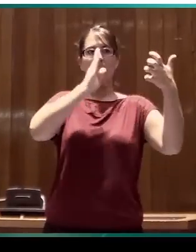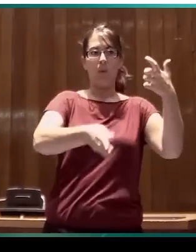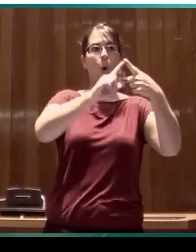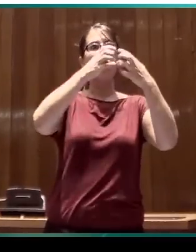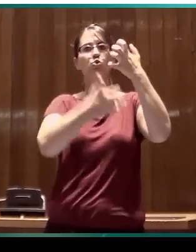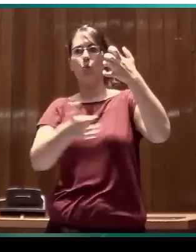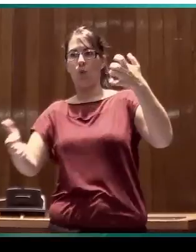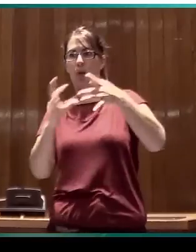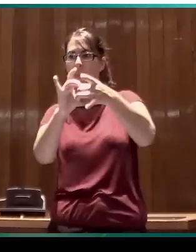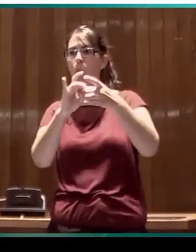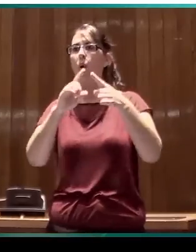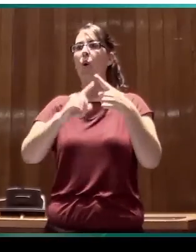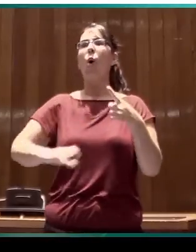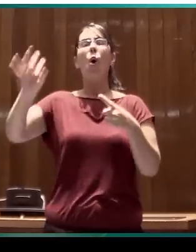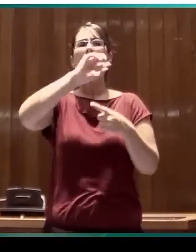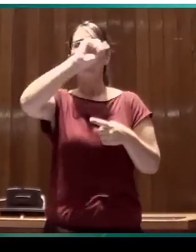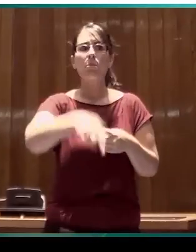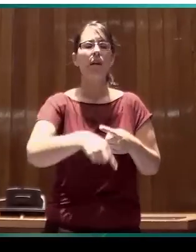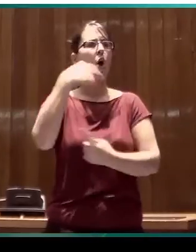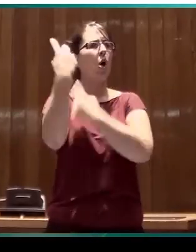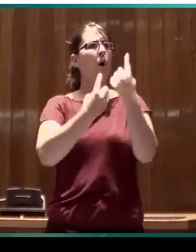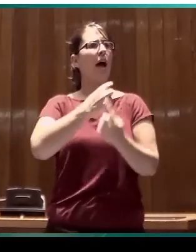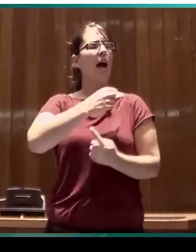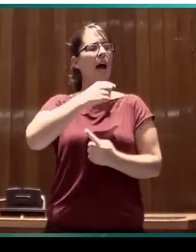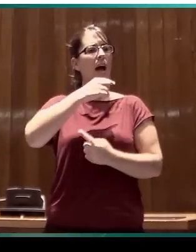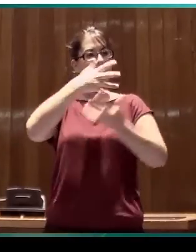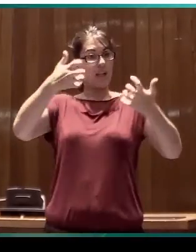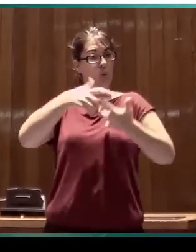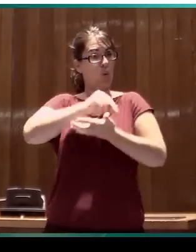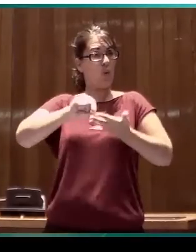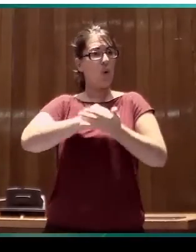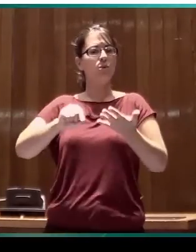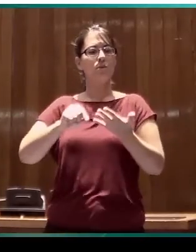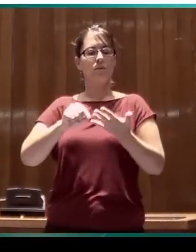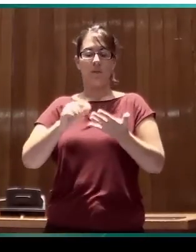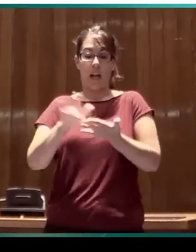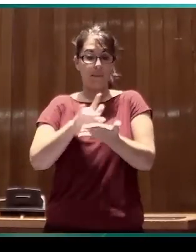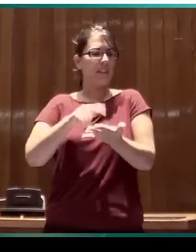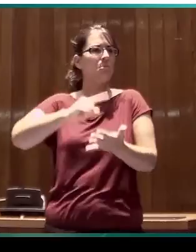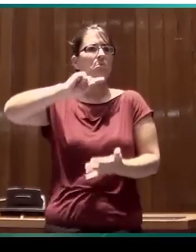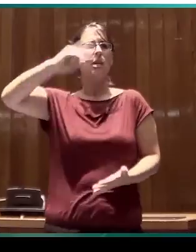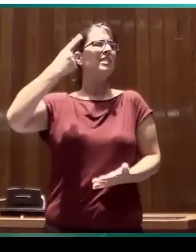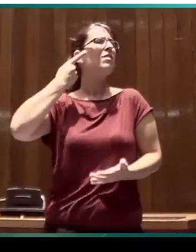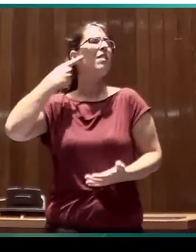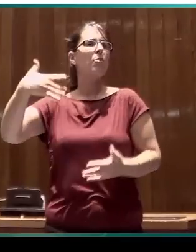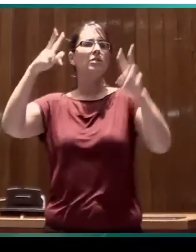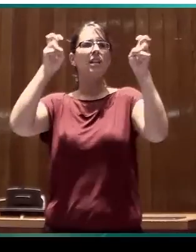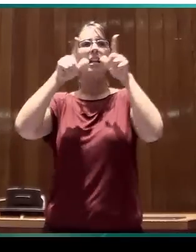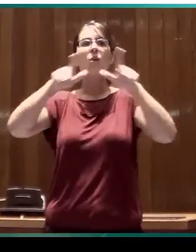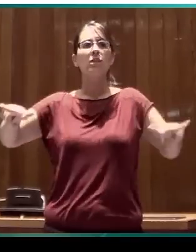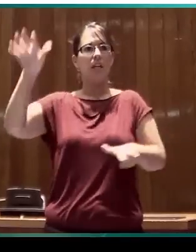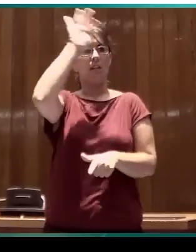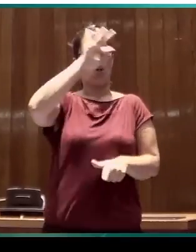que se han publicado en revistas que son las primeras del mundo en el terreno de la lingüística teórica,